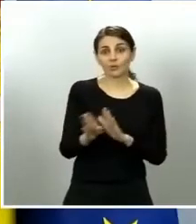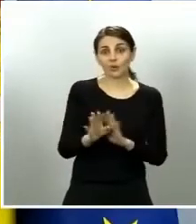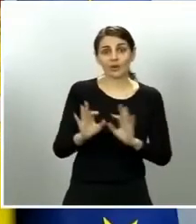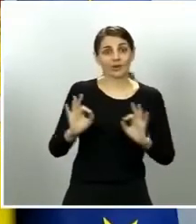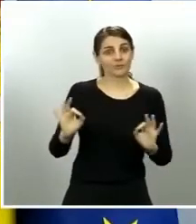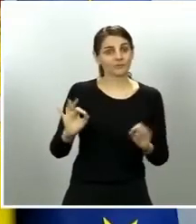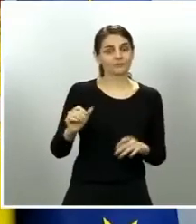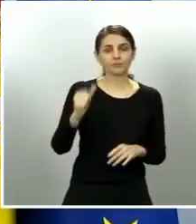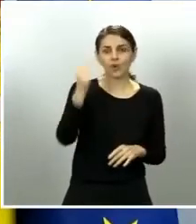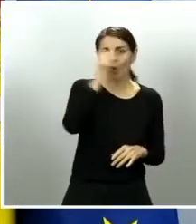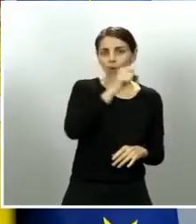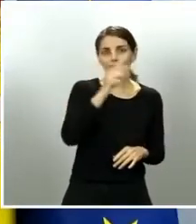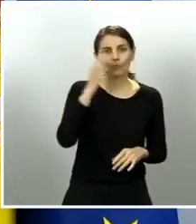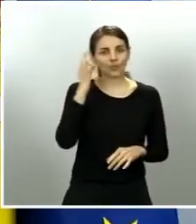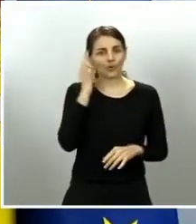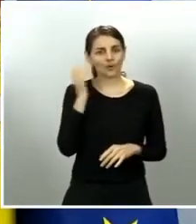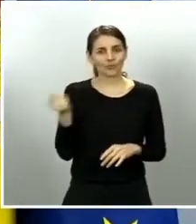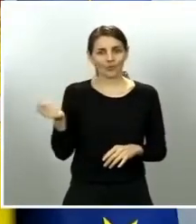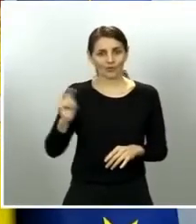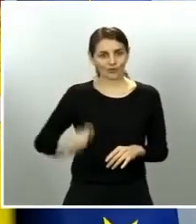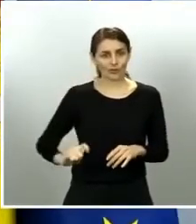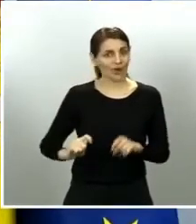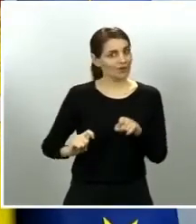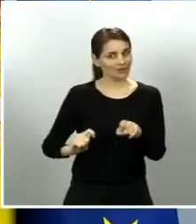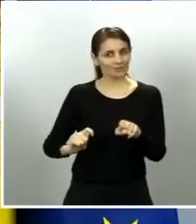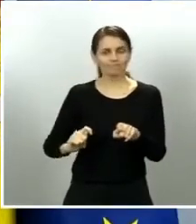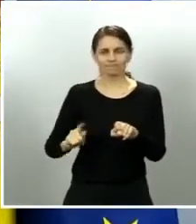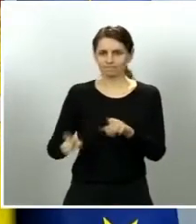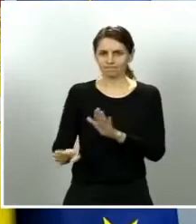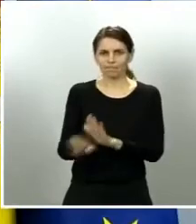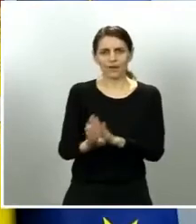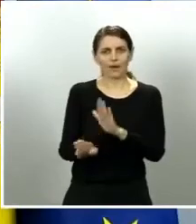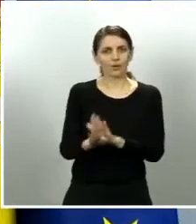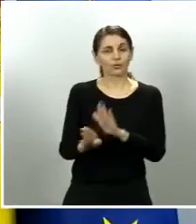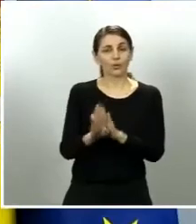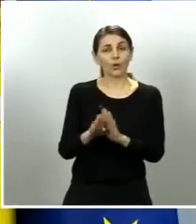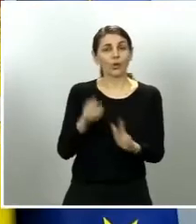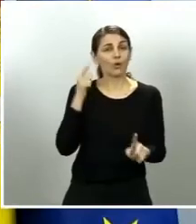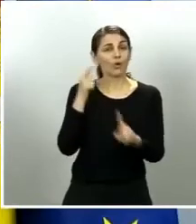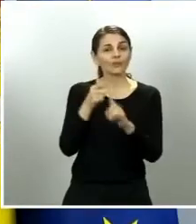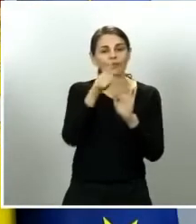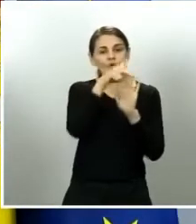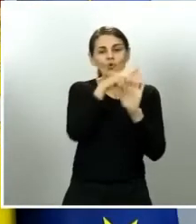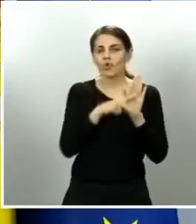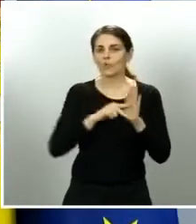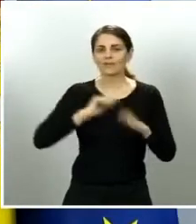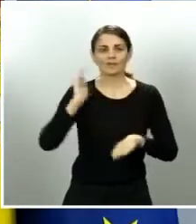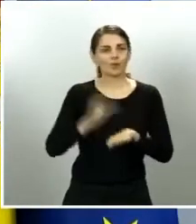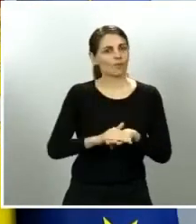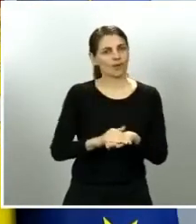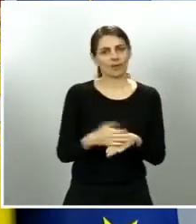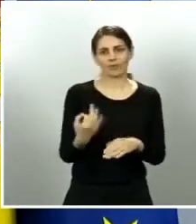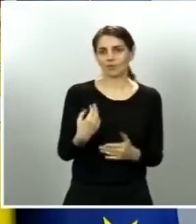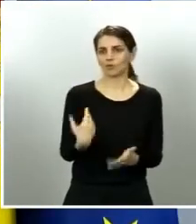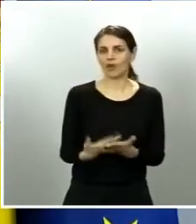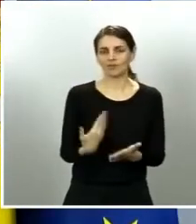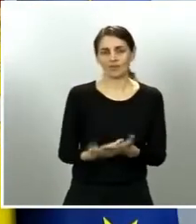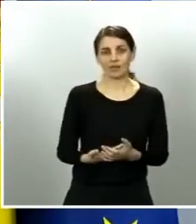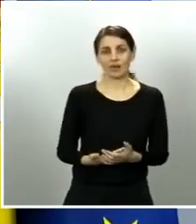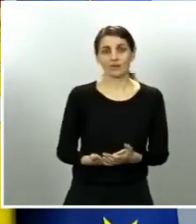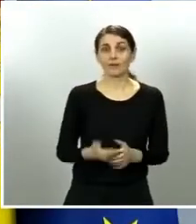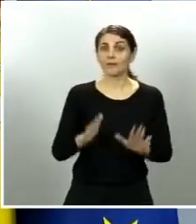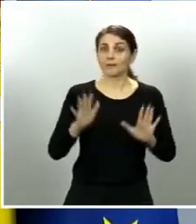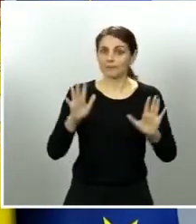que sean necesarios y precisos vuelvo a decir para garantizar que la norma se cumple pero vuelvo a reiterar la inmensa mayoría de la sociedad